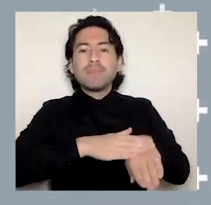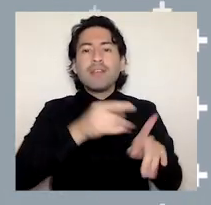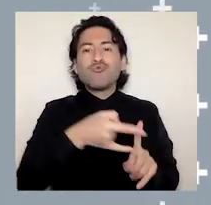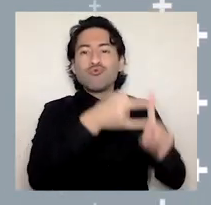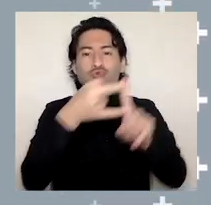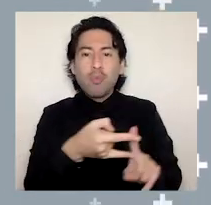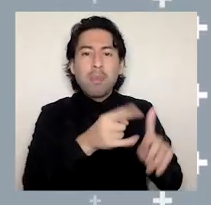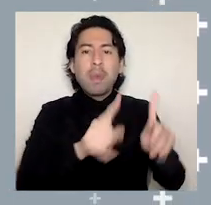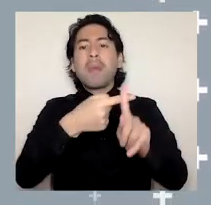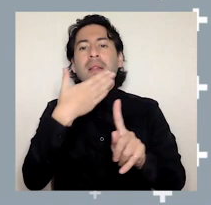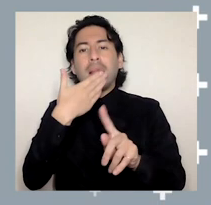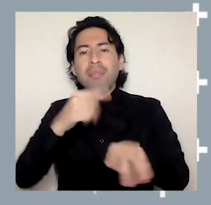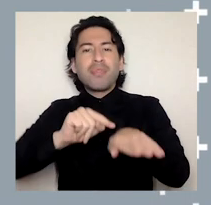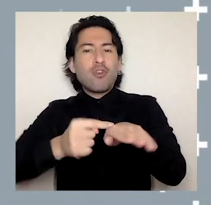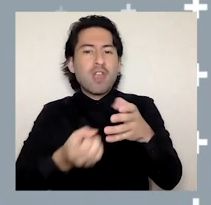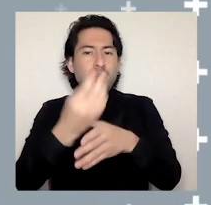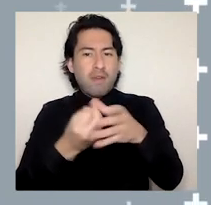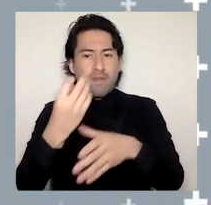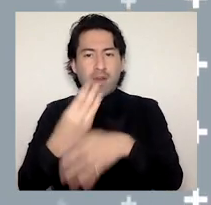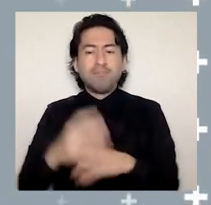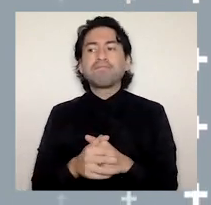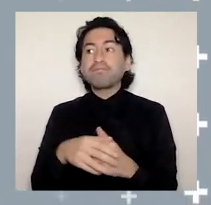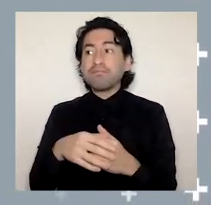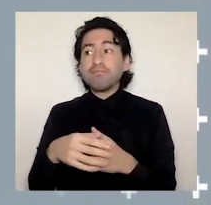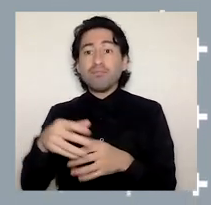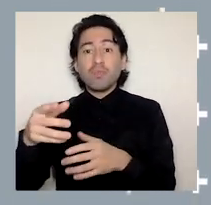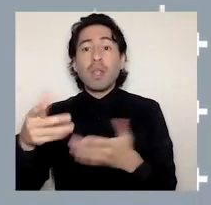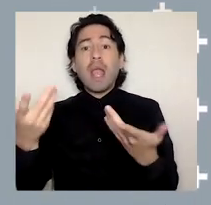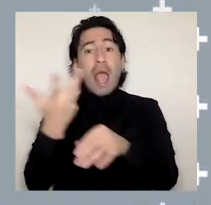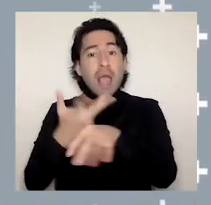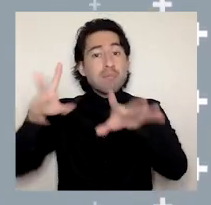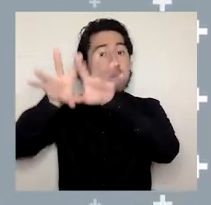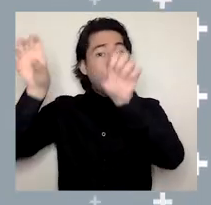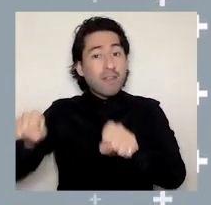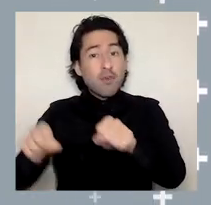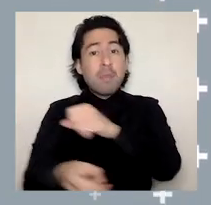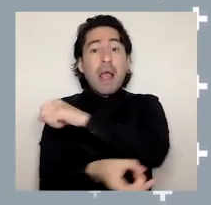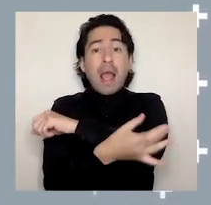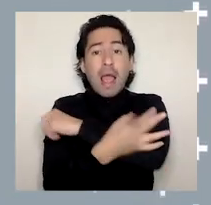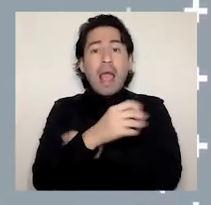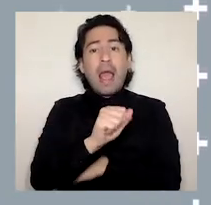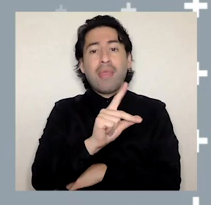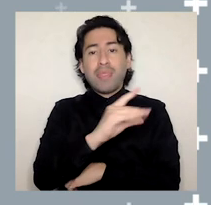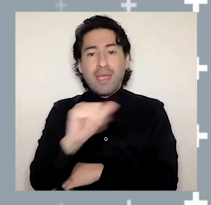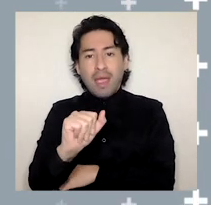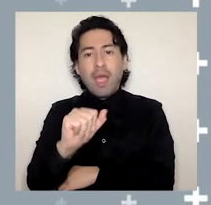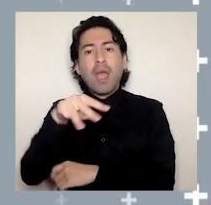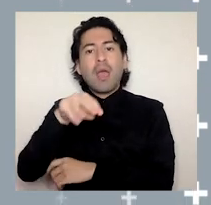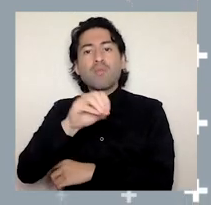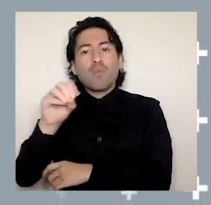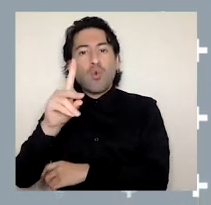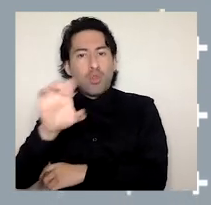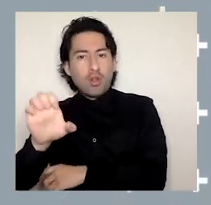tecnológica, entre otros. Adecuamos e integramos las plataformas educativas ADECA y Moodle para